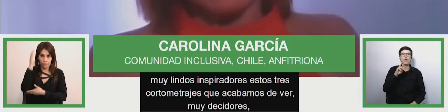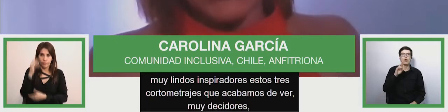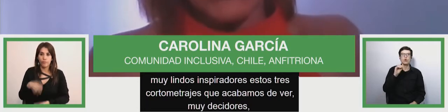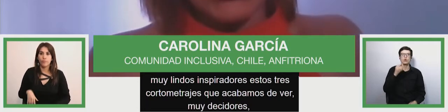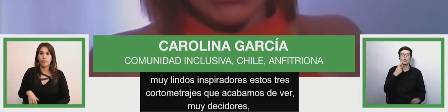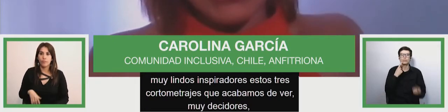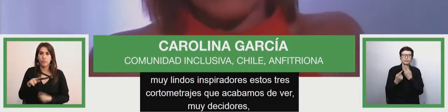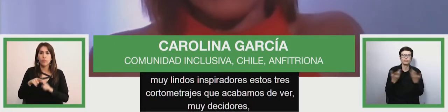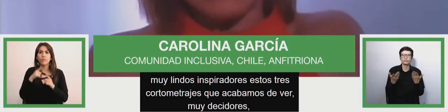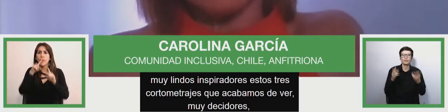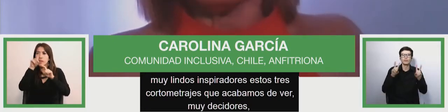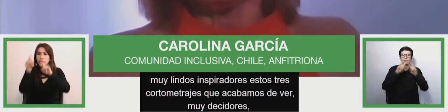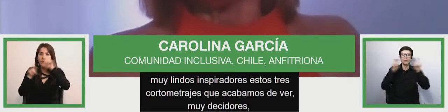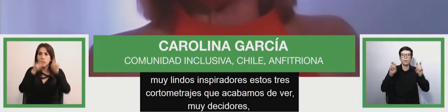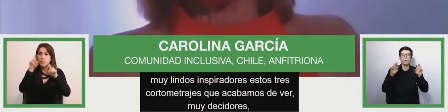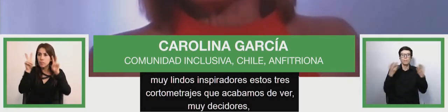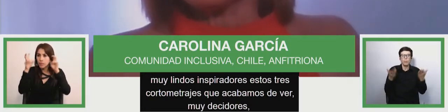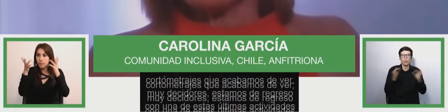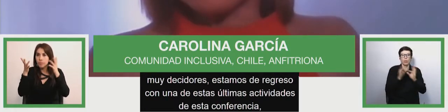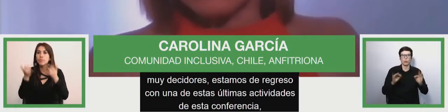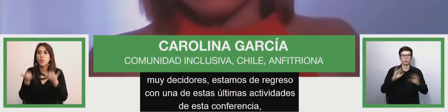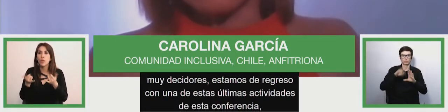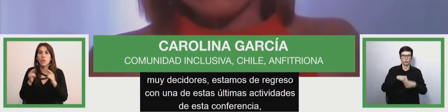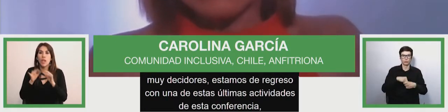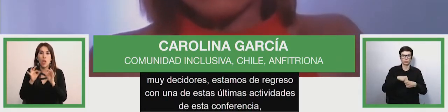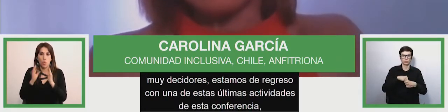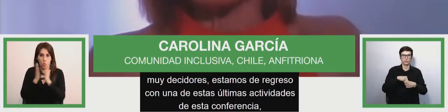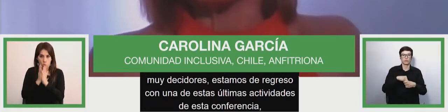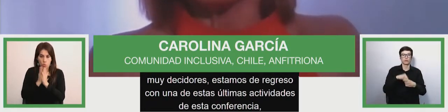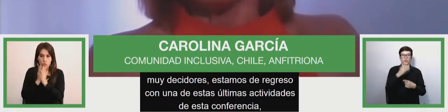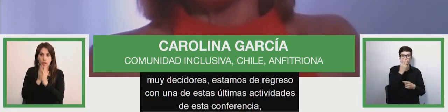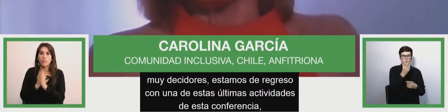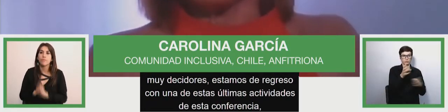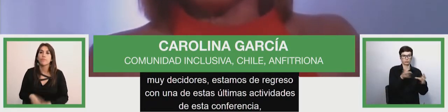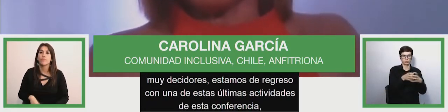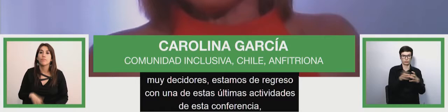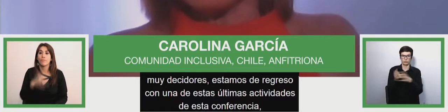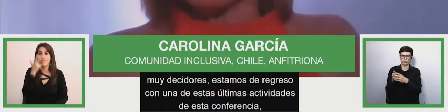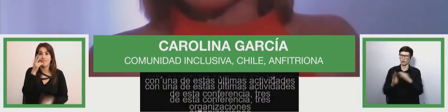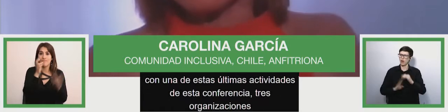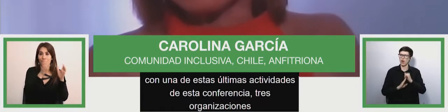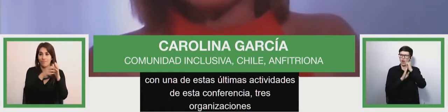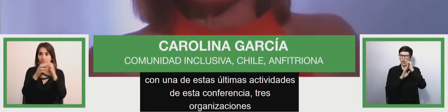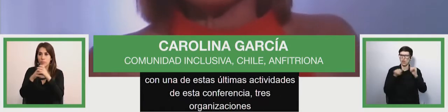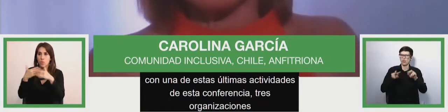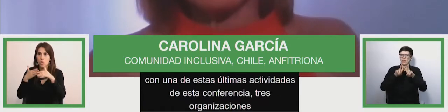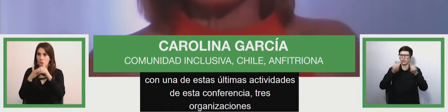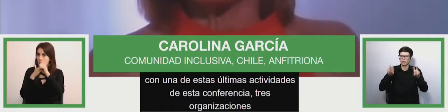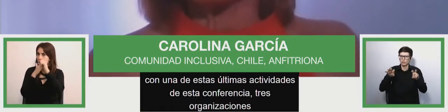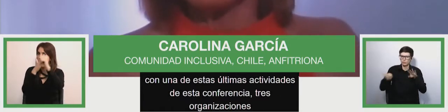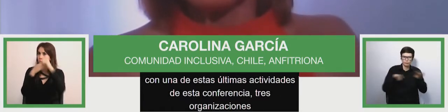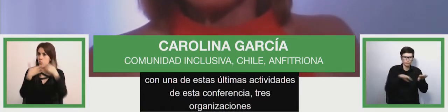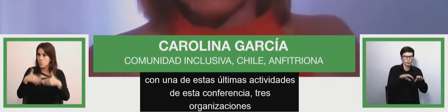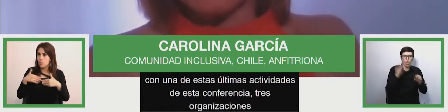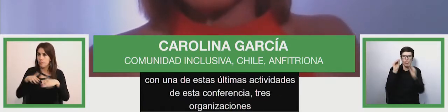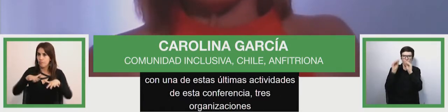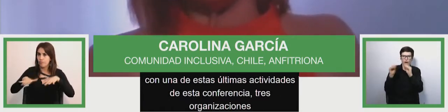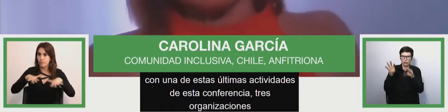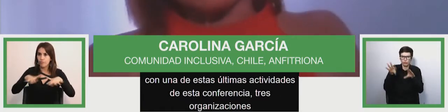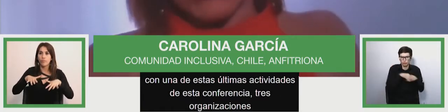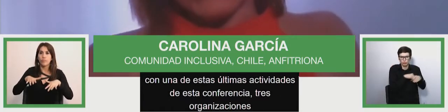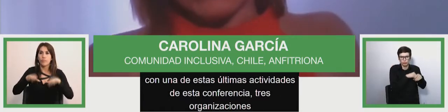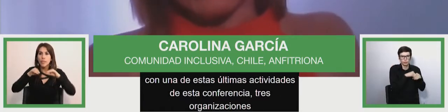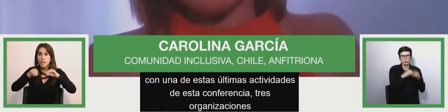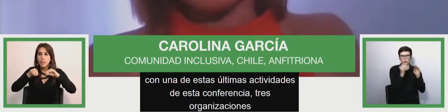Educación Inclusiva. Tres organizaciones líderes en el campo de la recolección de datos sobre